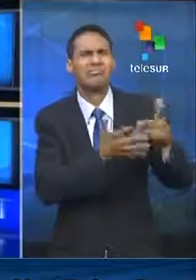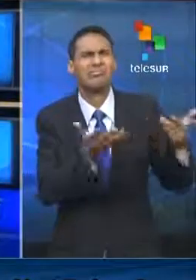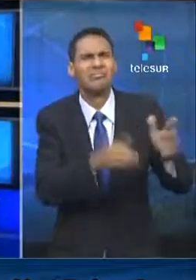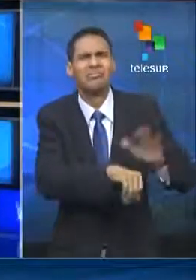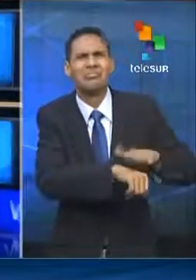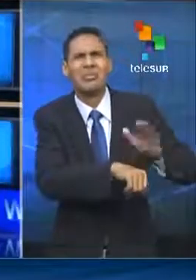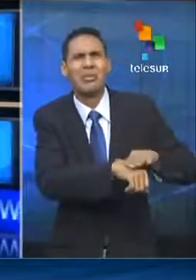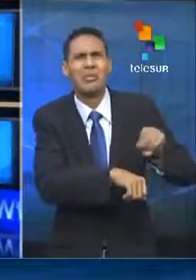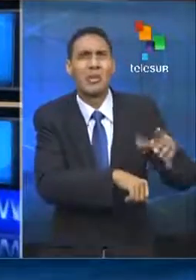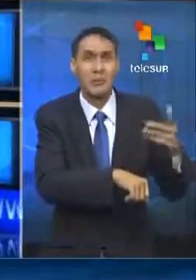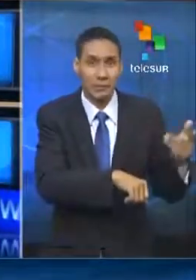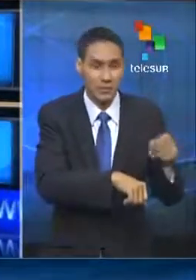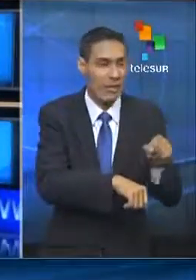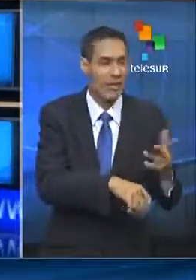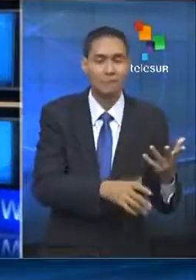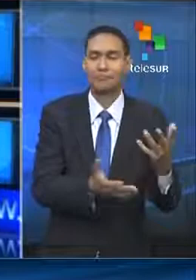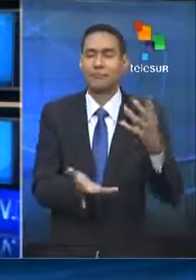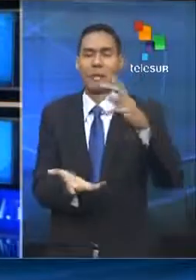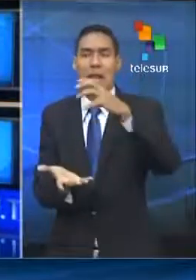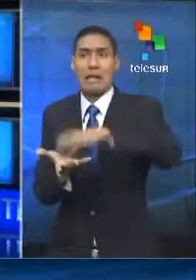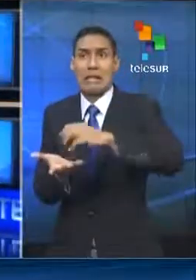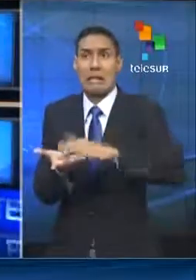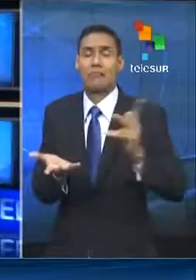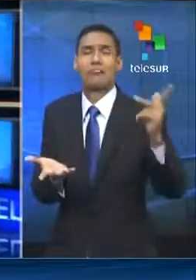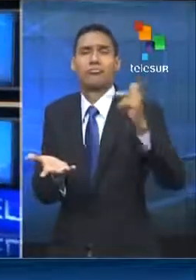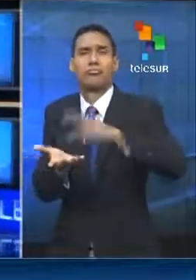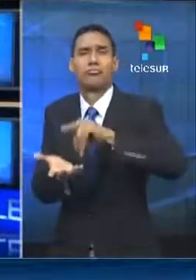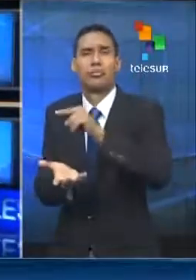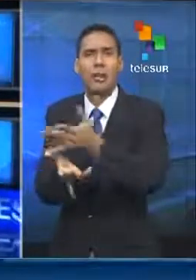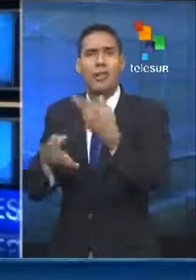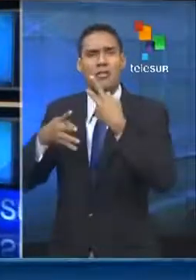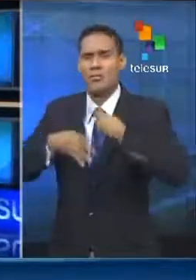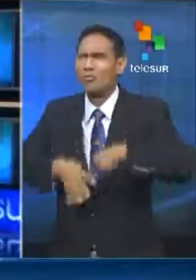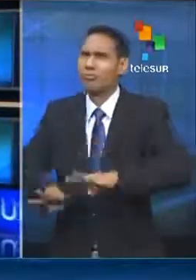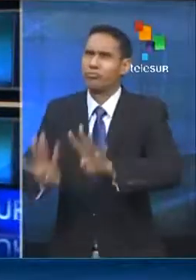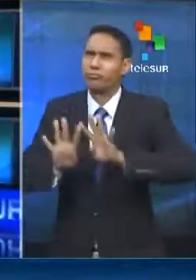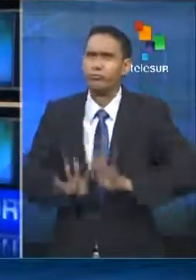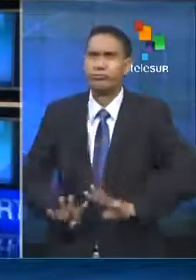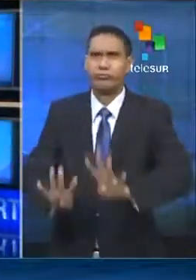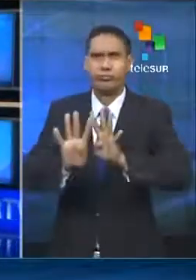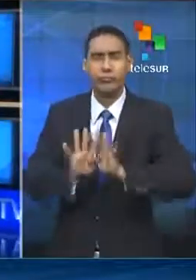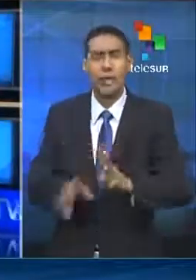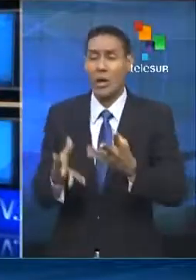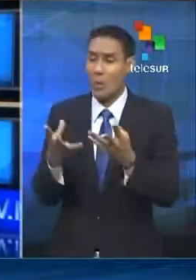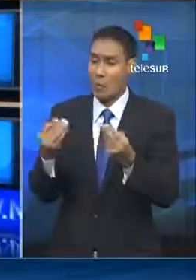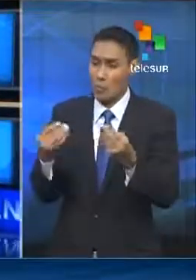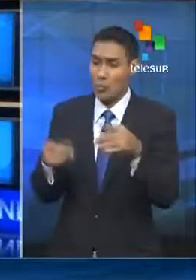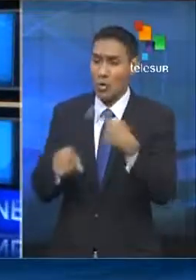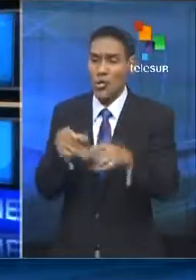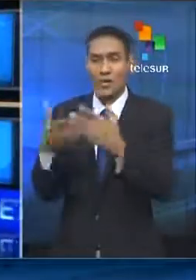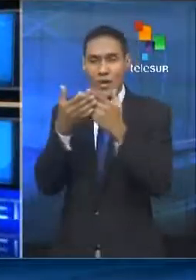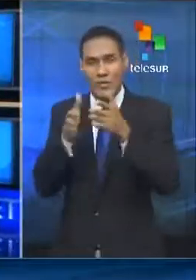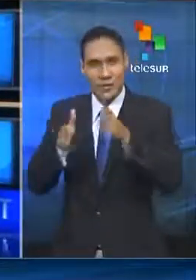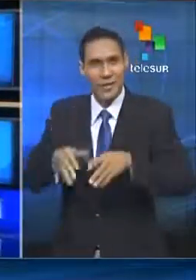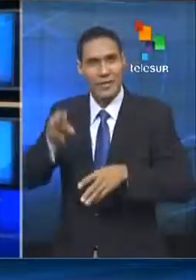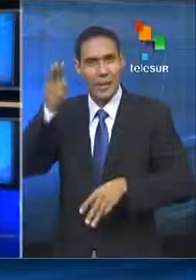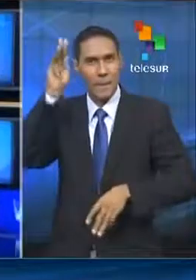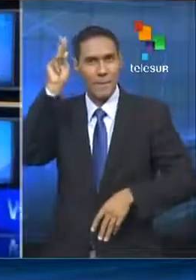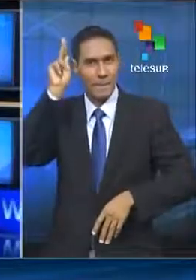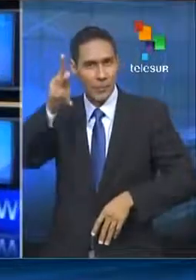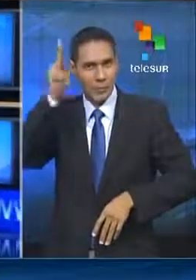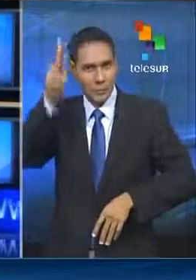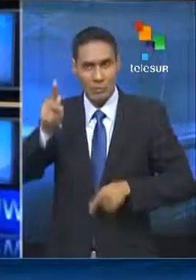35 días, regresaron al estado de Guerrero y participaron en una manifestación junto a cientos de estudiantes y maestros que se